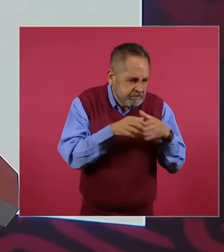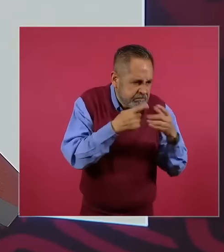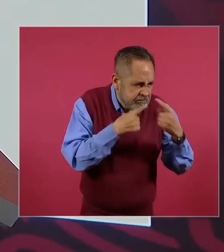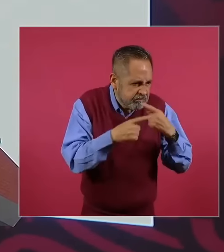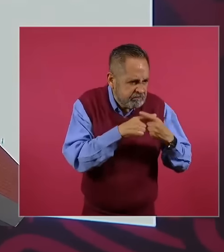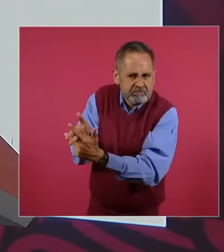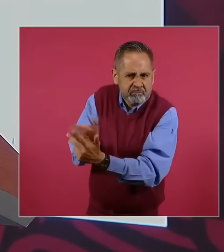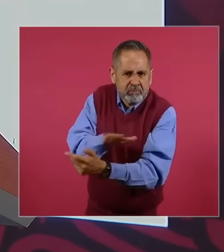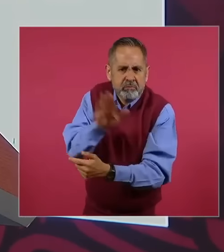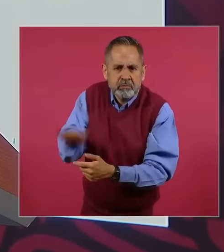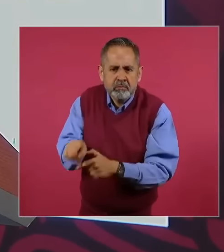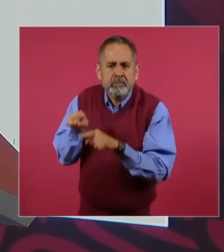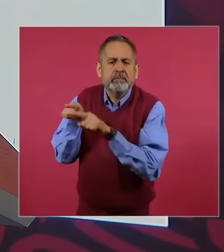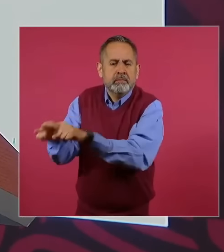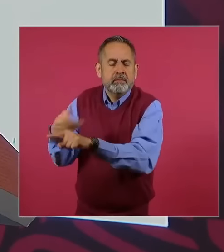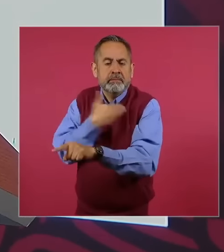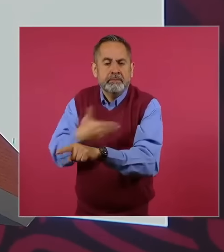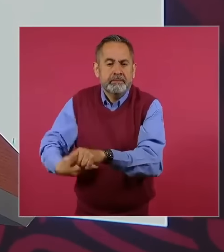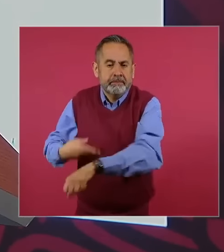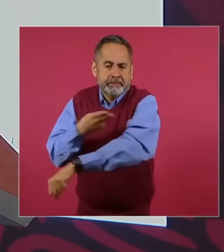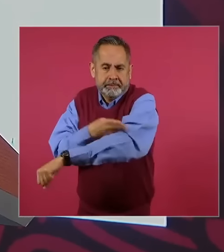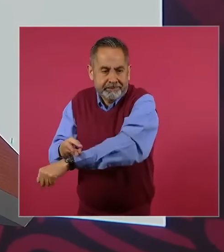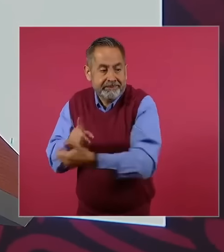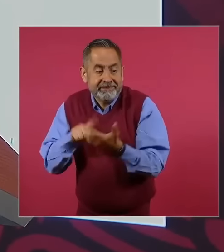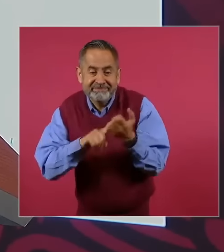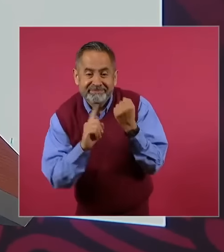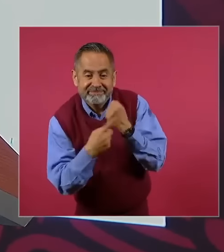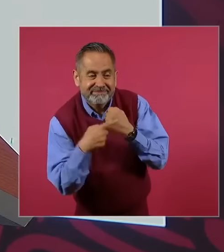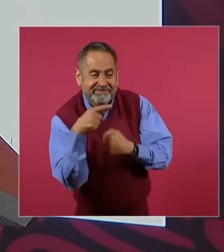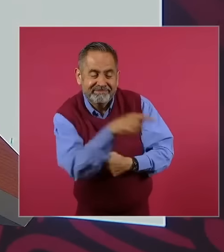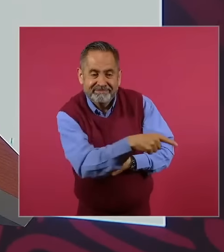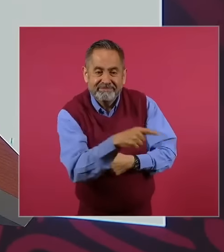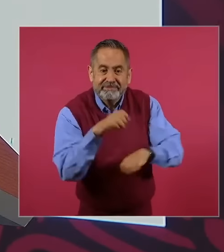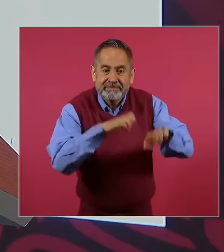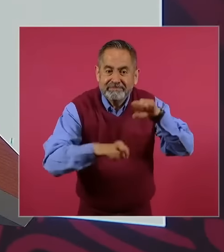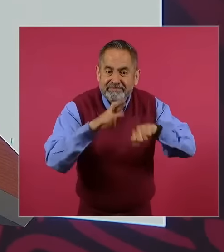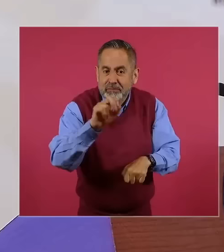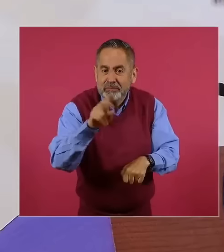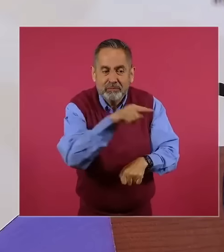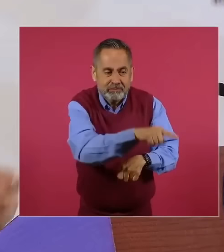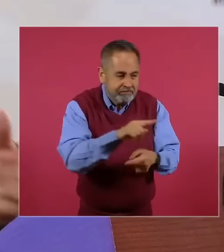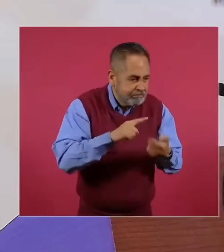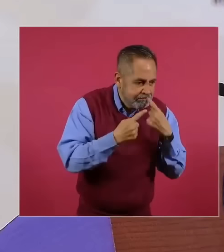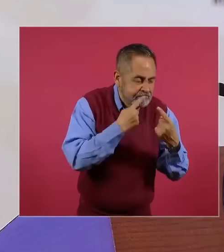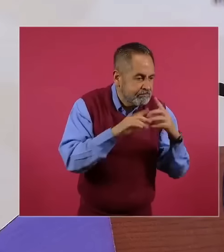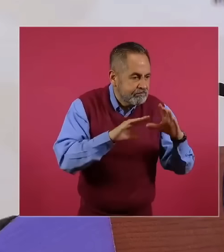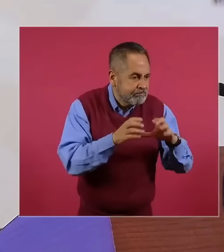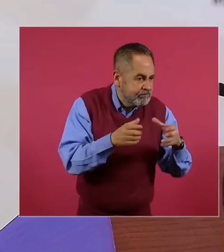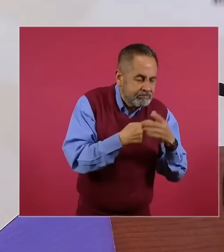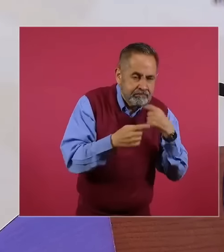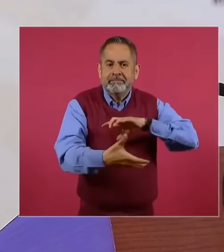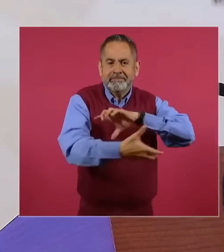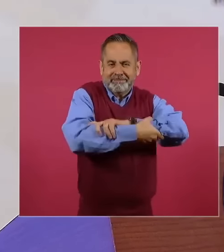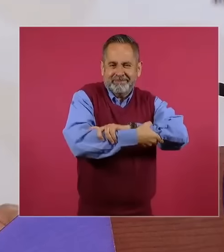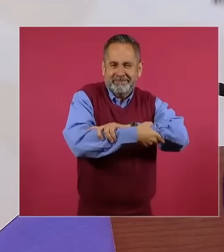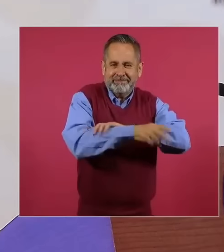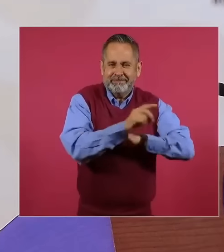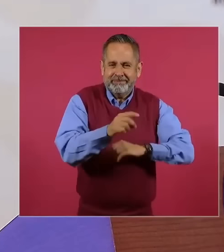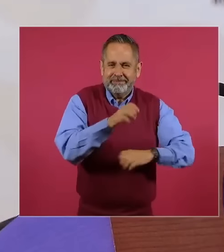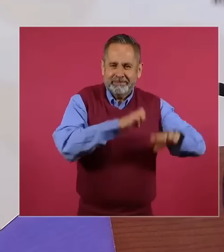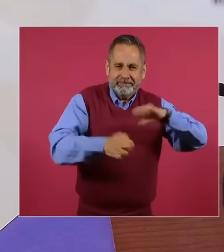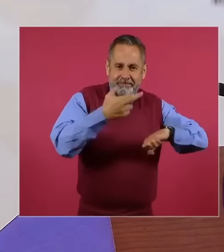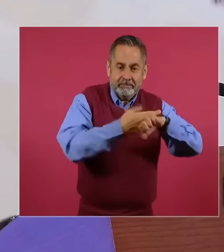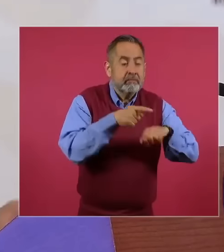para asesinar al presidente Madero, al apóstol de nuestra democracia, llamado pacto de la embajada, ahí se